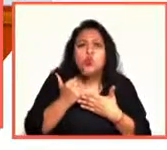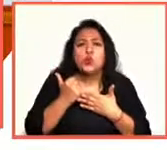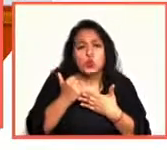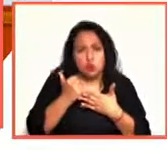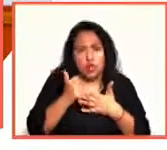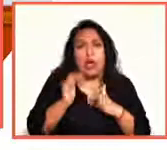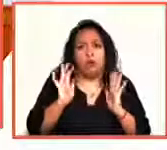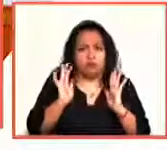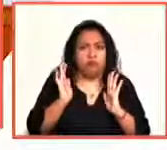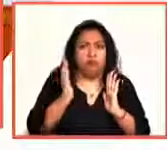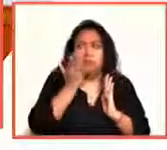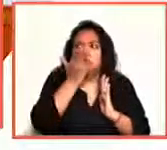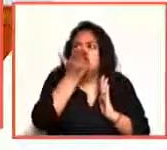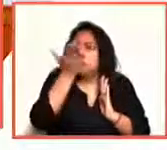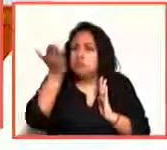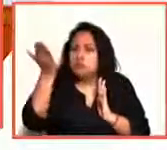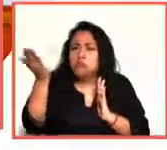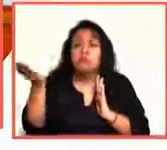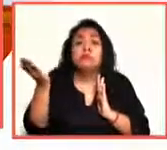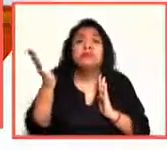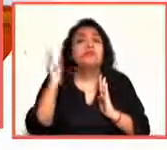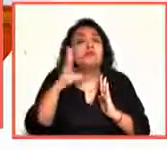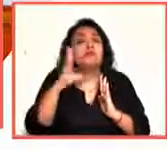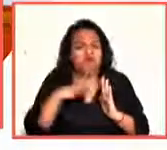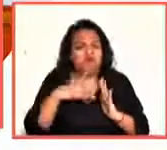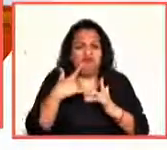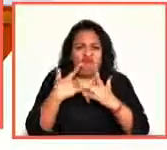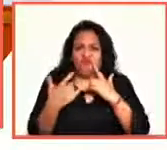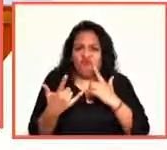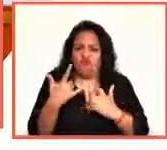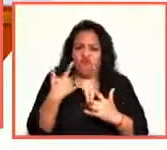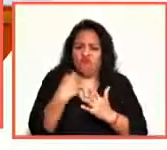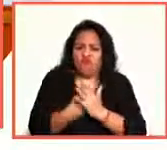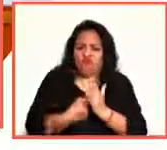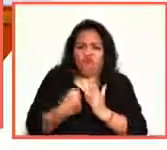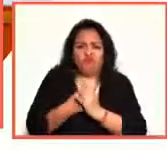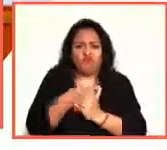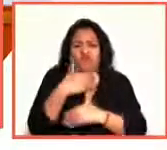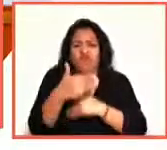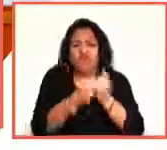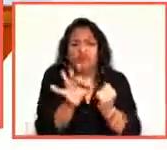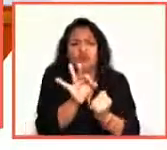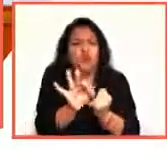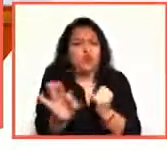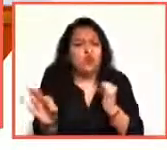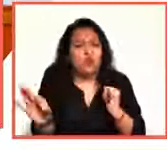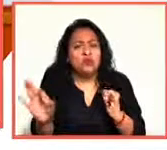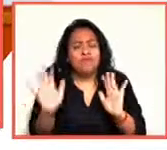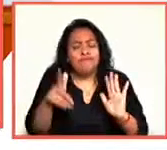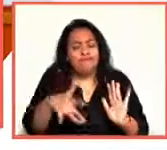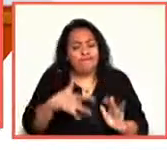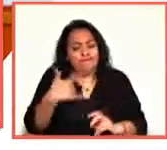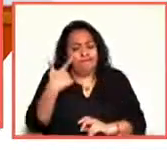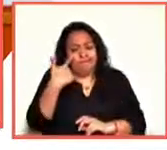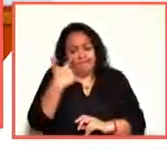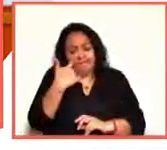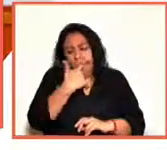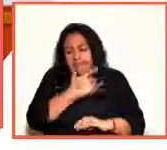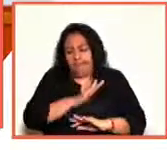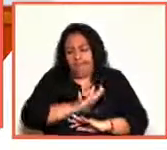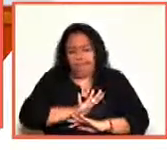brinda batalla hasta el último momento en que considera que no puede hacer otra cosa